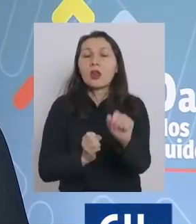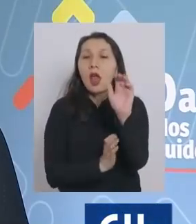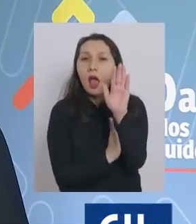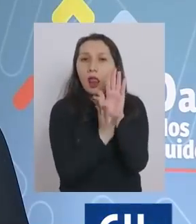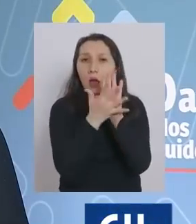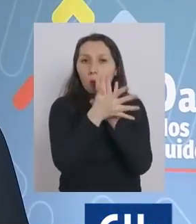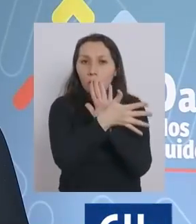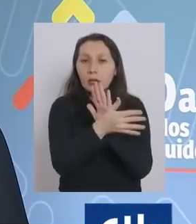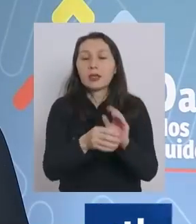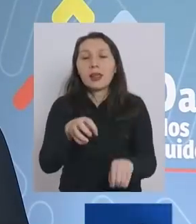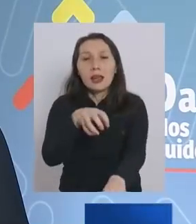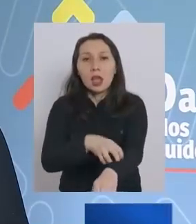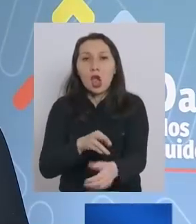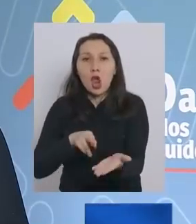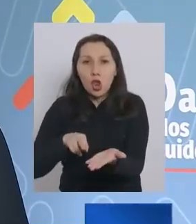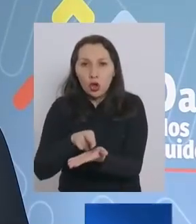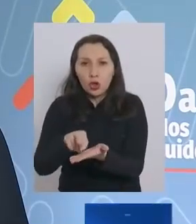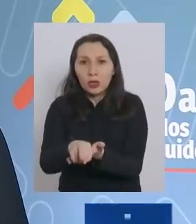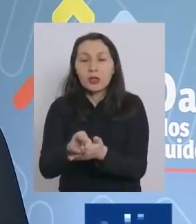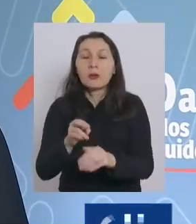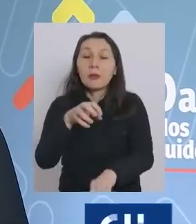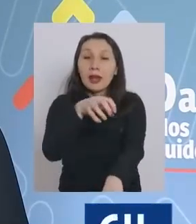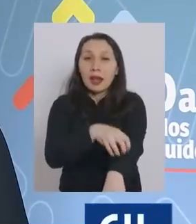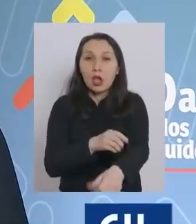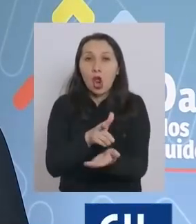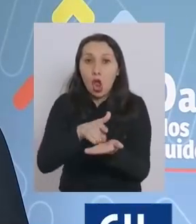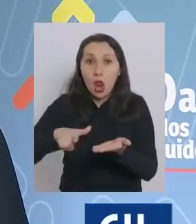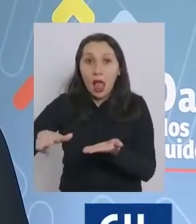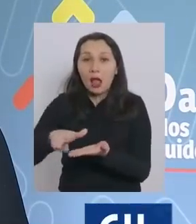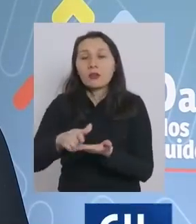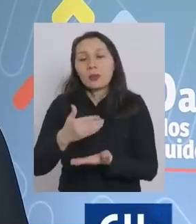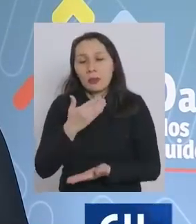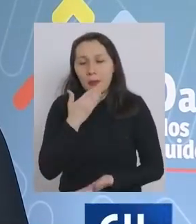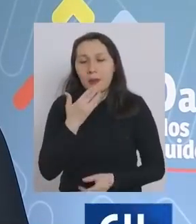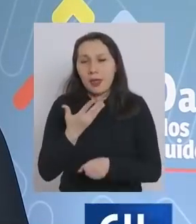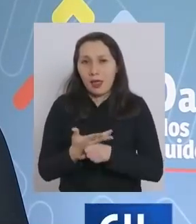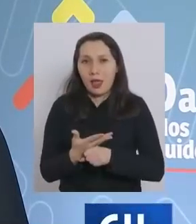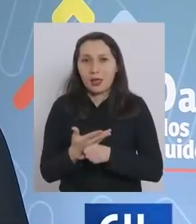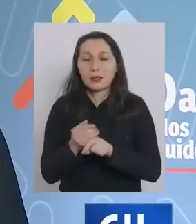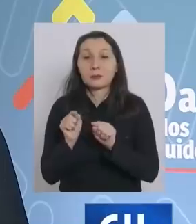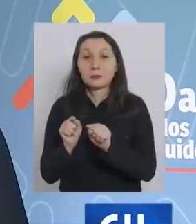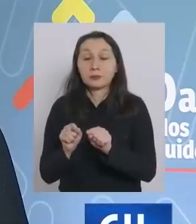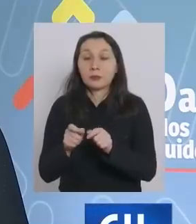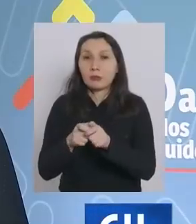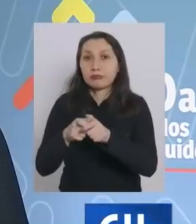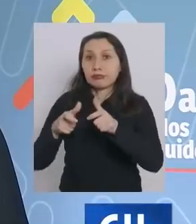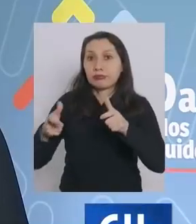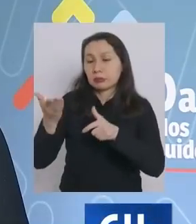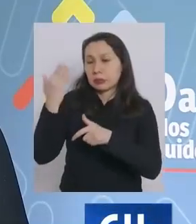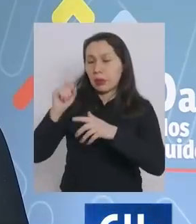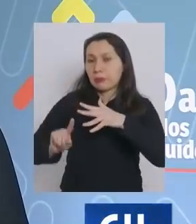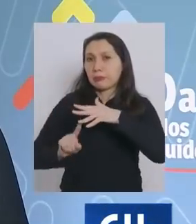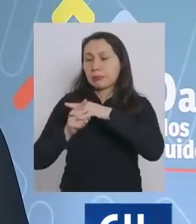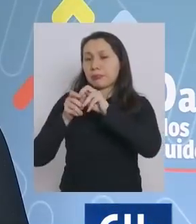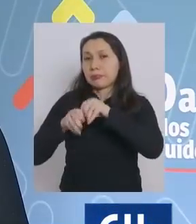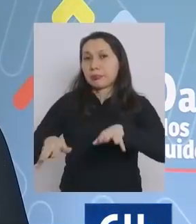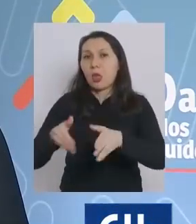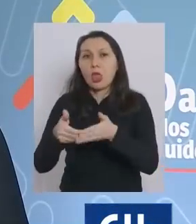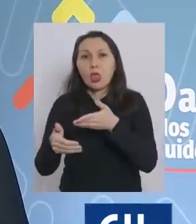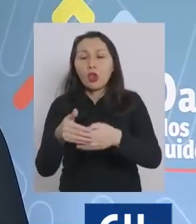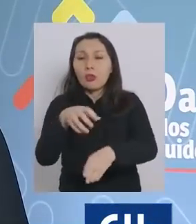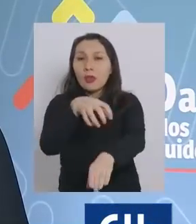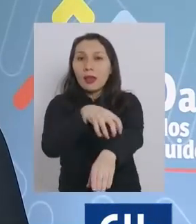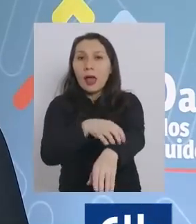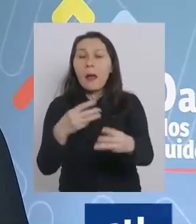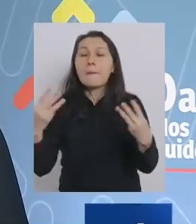Araucanía en la región de los ríos y en la región de los lagos tuvimos un brote hace una semana atrás en la región de